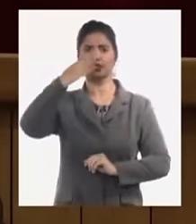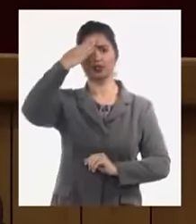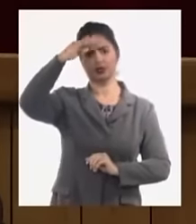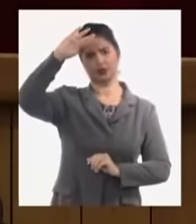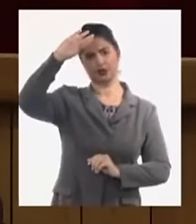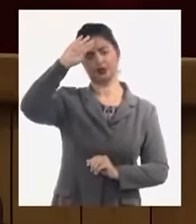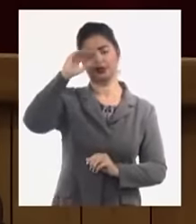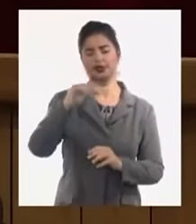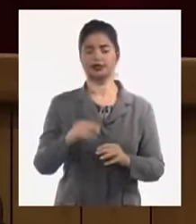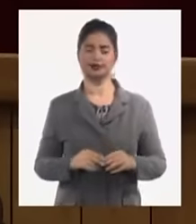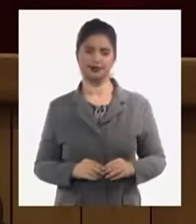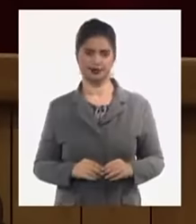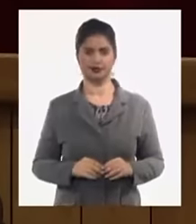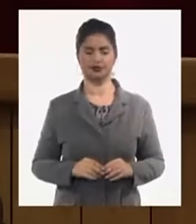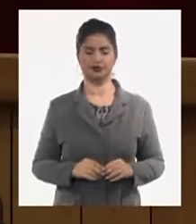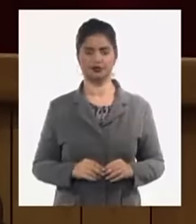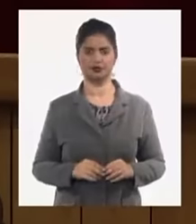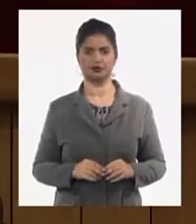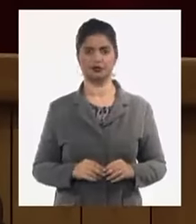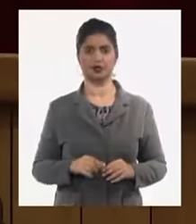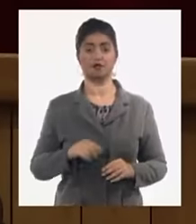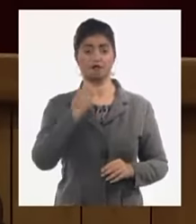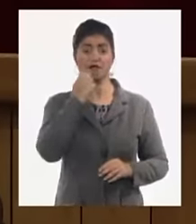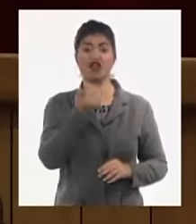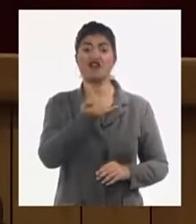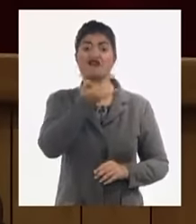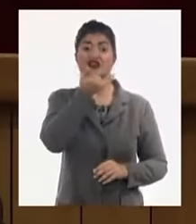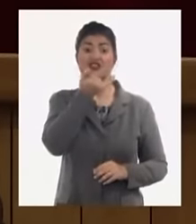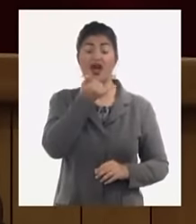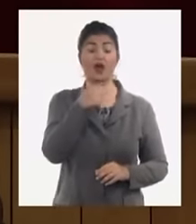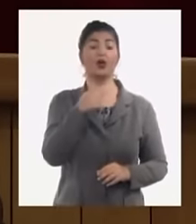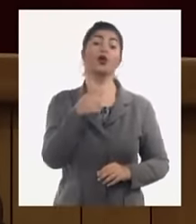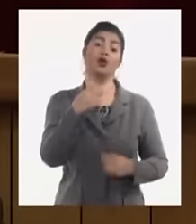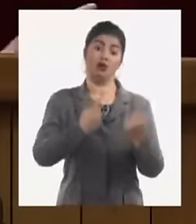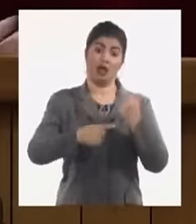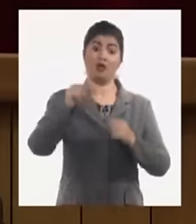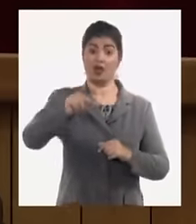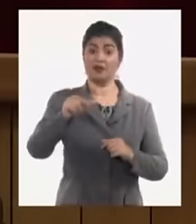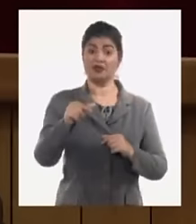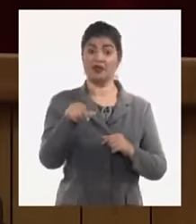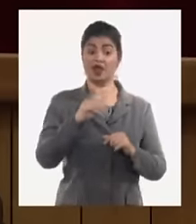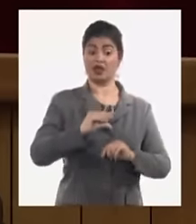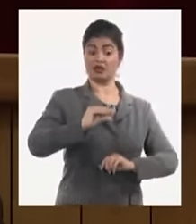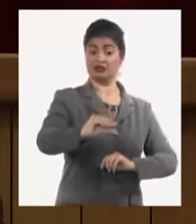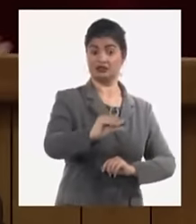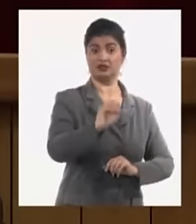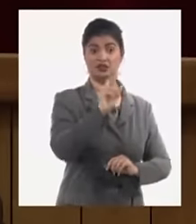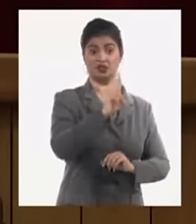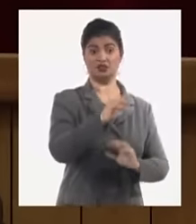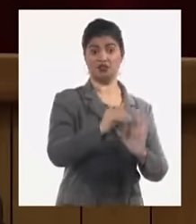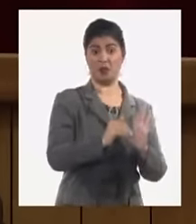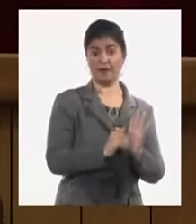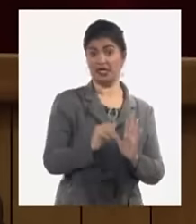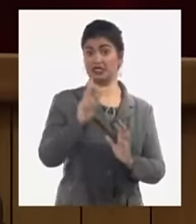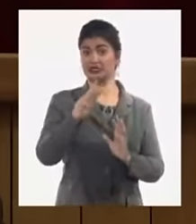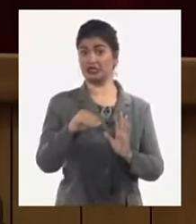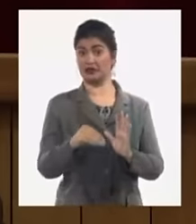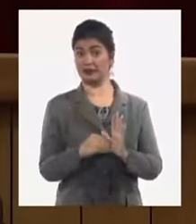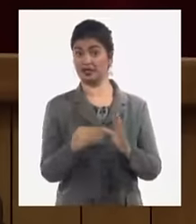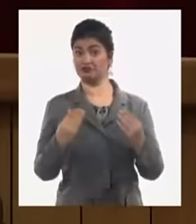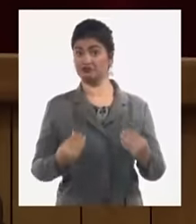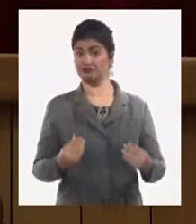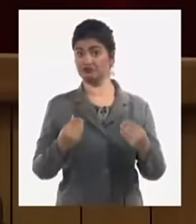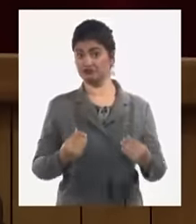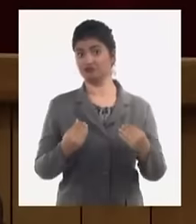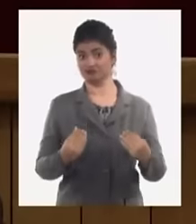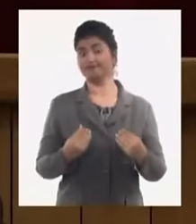muy grande y son los más perjudicados hoy en día los salarios más bajos tenemos que aplicar y ahí previsto un grupo de medidas para estimular la permanencia